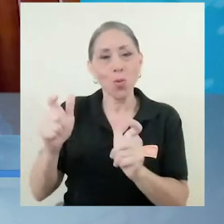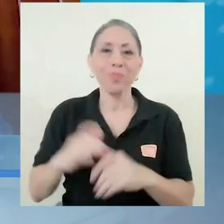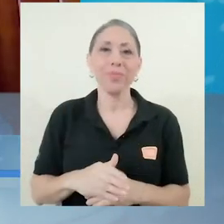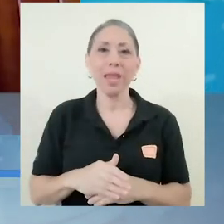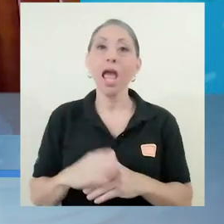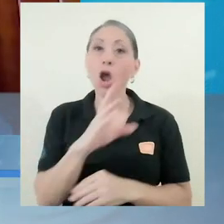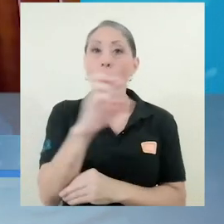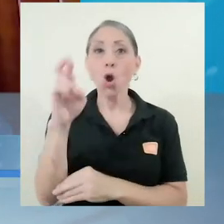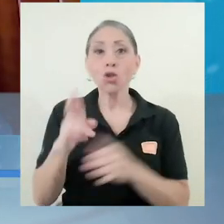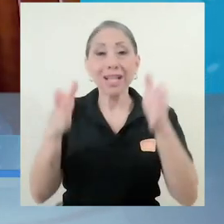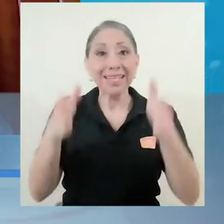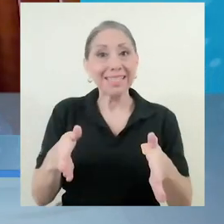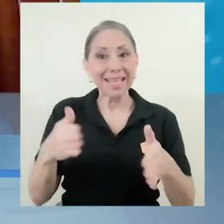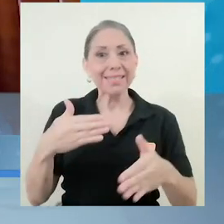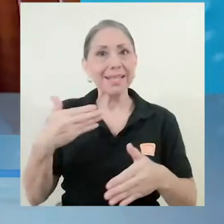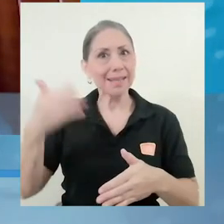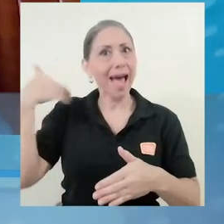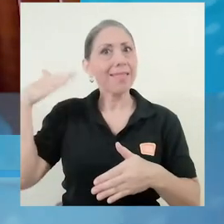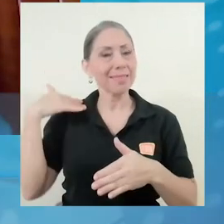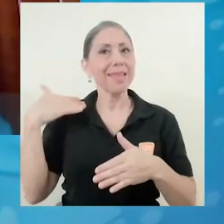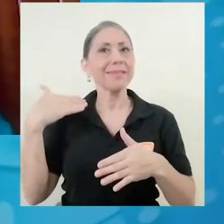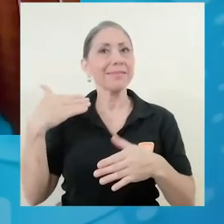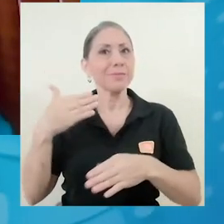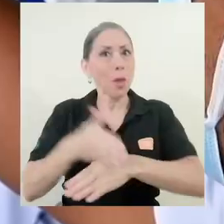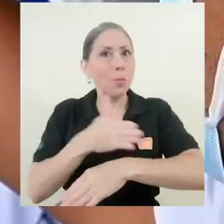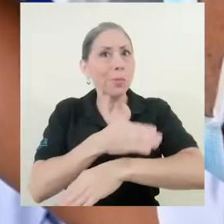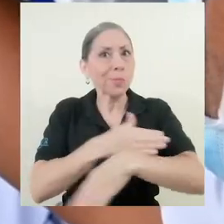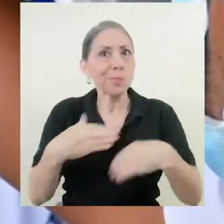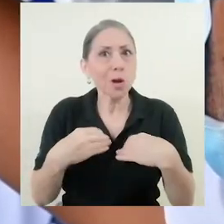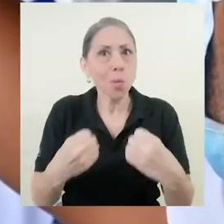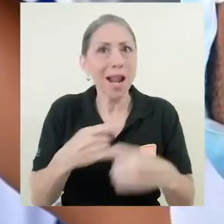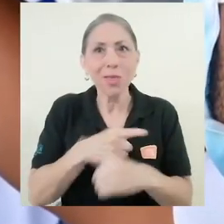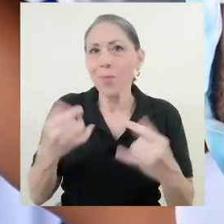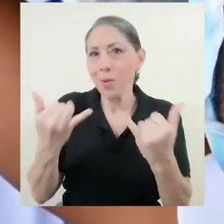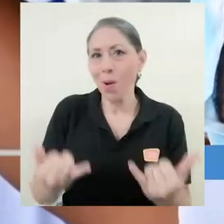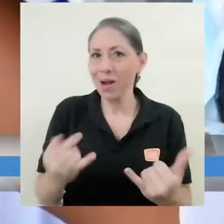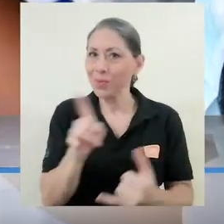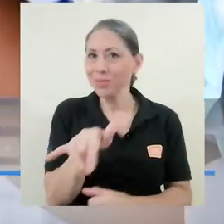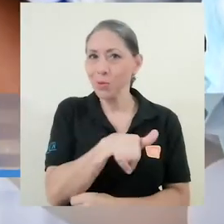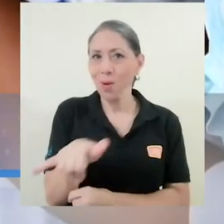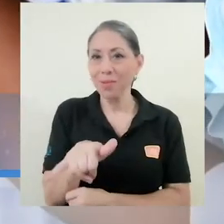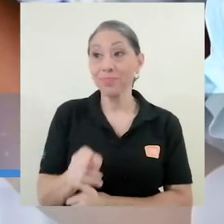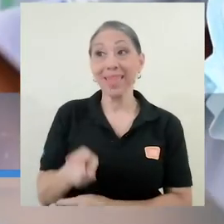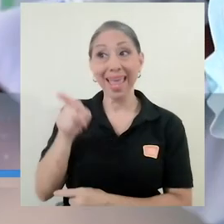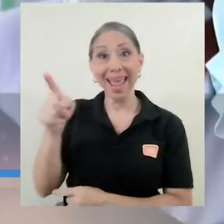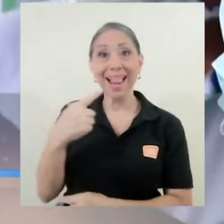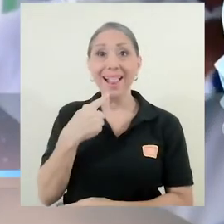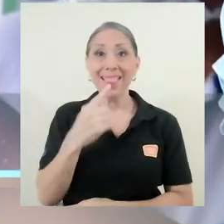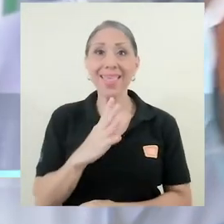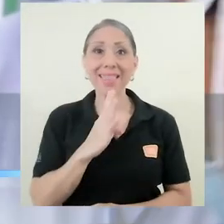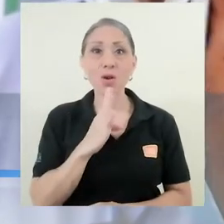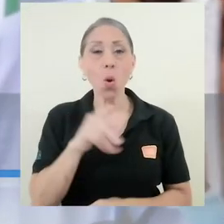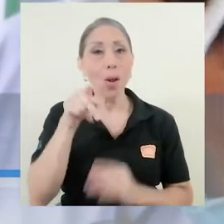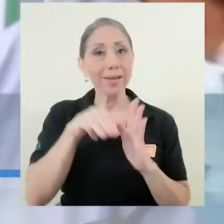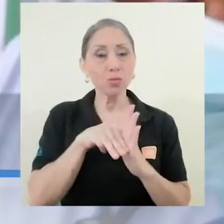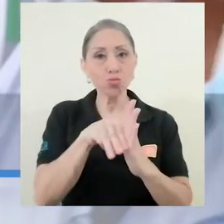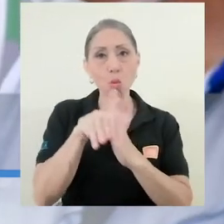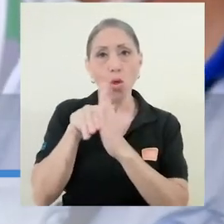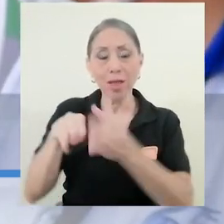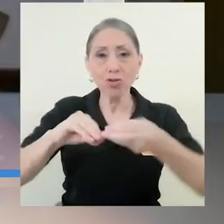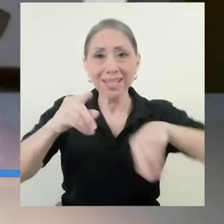lo estaban haciendo con la aceleración que se venía haciendo antes. Gómez indicó que estos modelos estadísticos